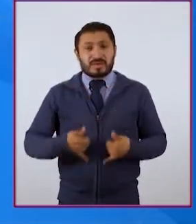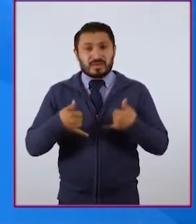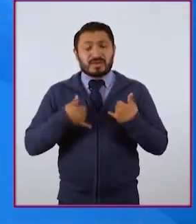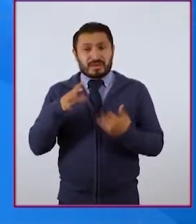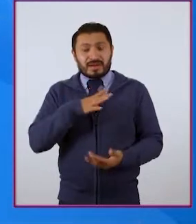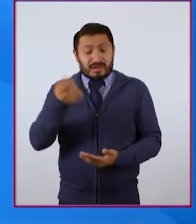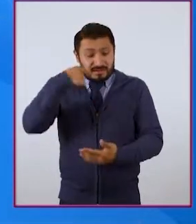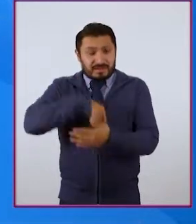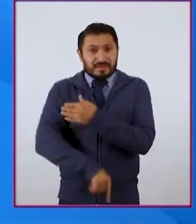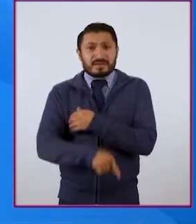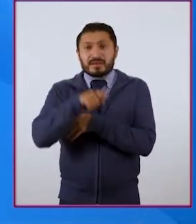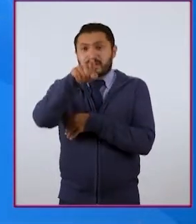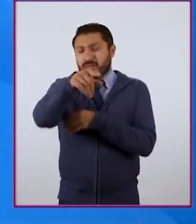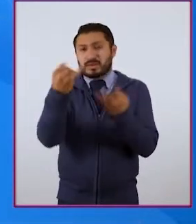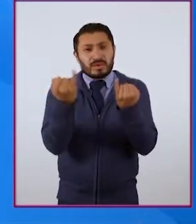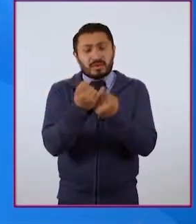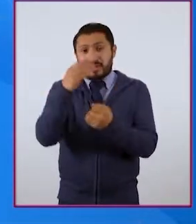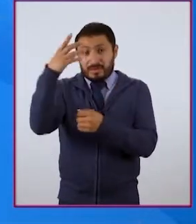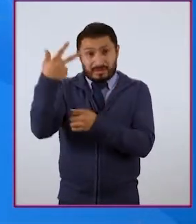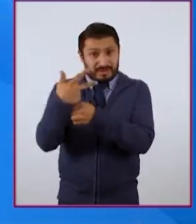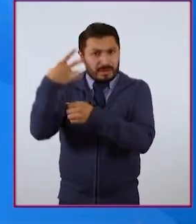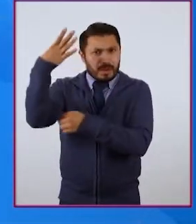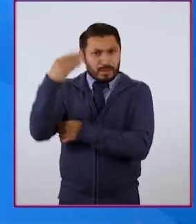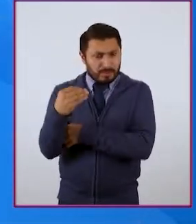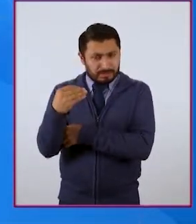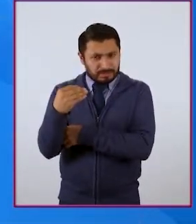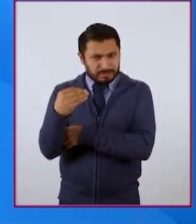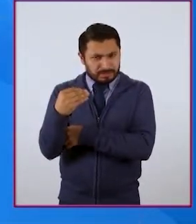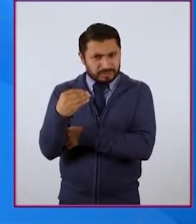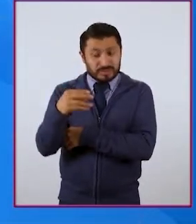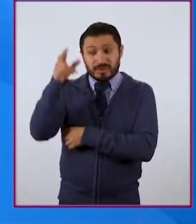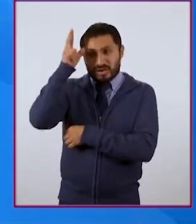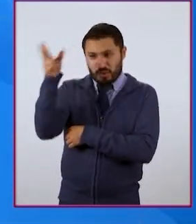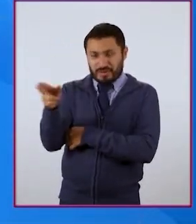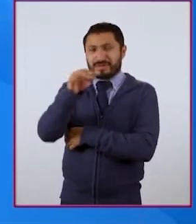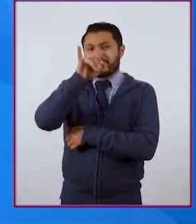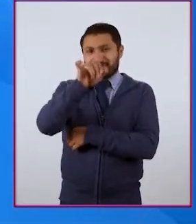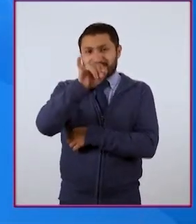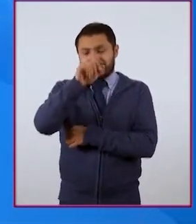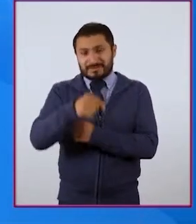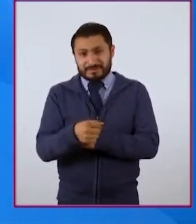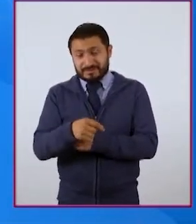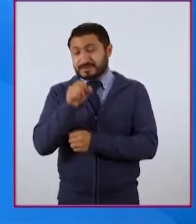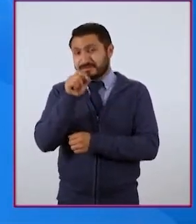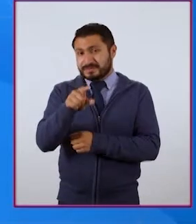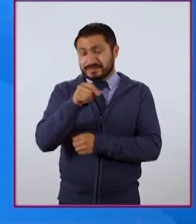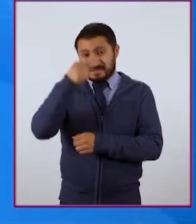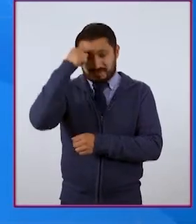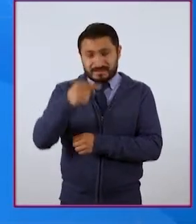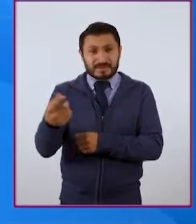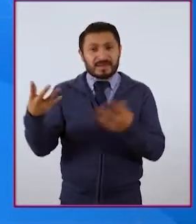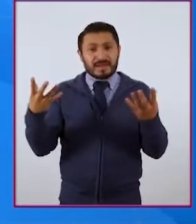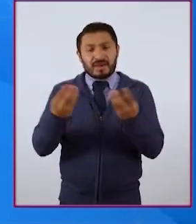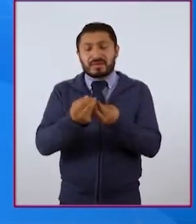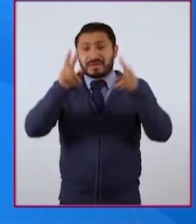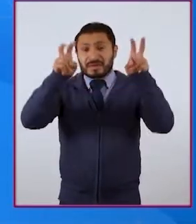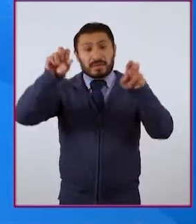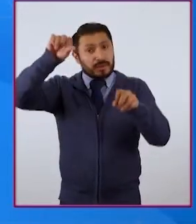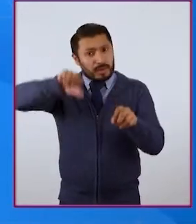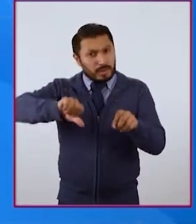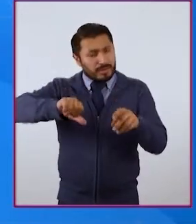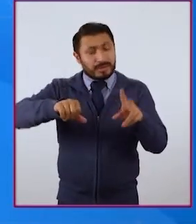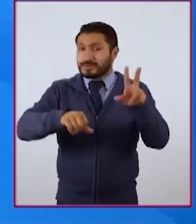intimidad. ¿Tú también tienes tu cámara apagada, Donovan? Hola, así es. ¿También para estar en sintonía con el tema de hoy?